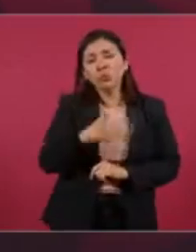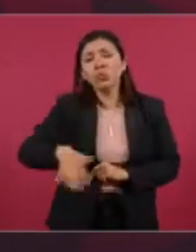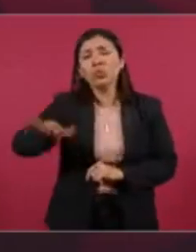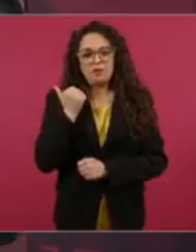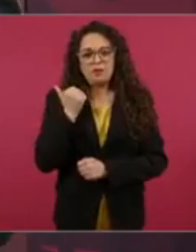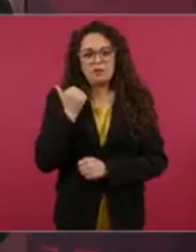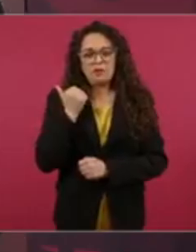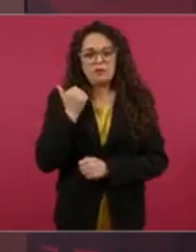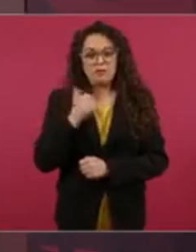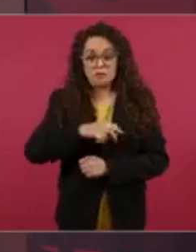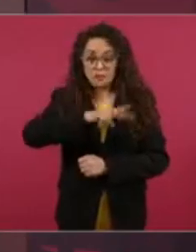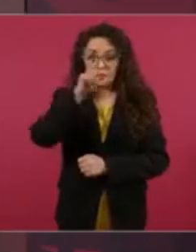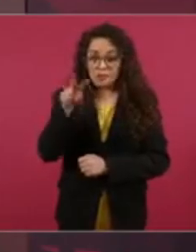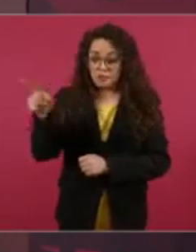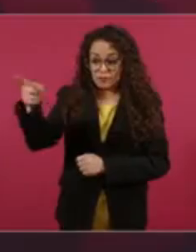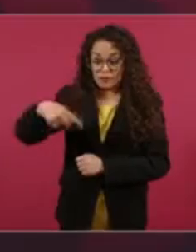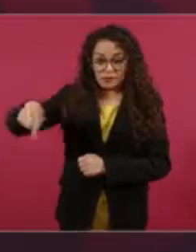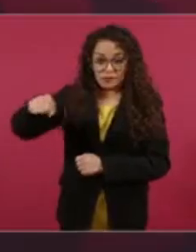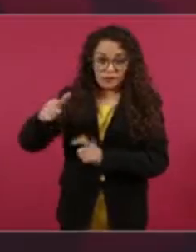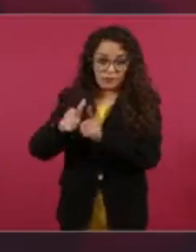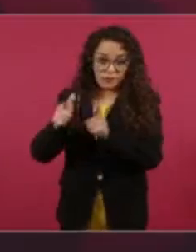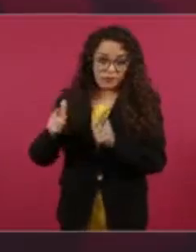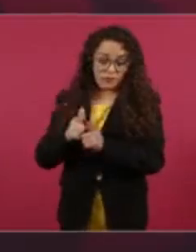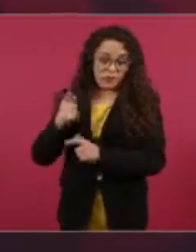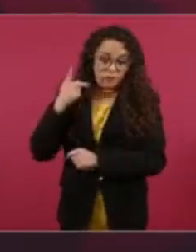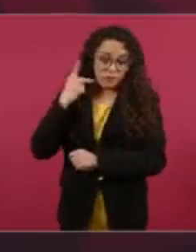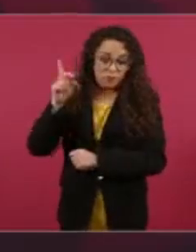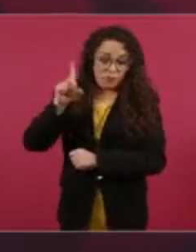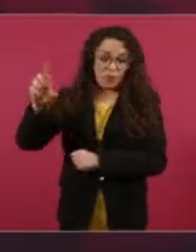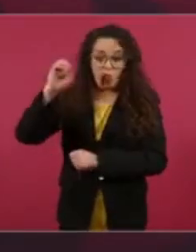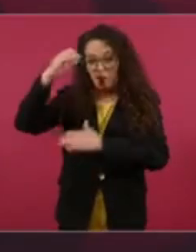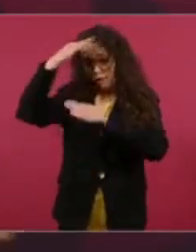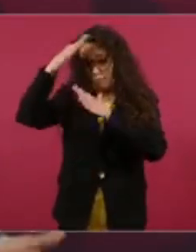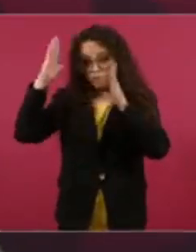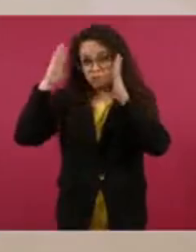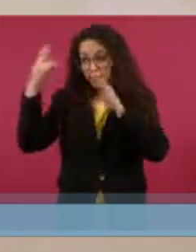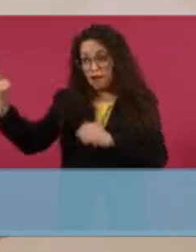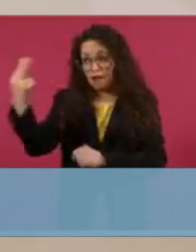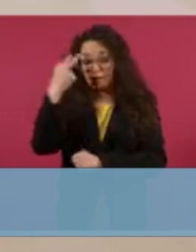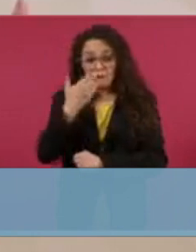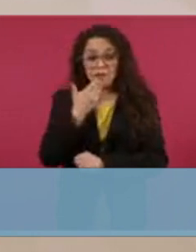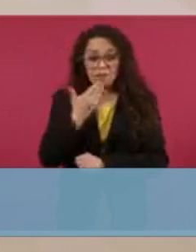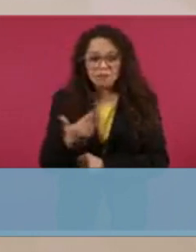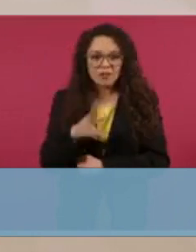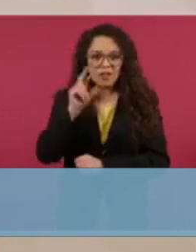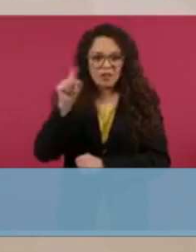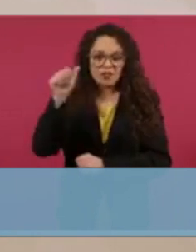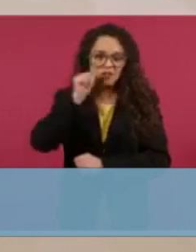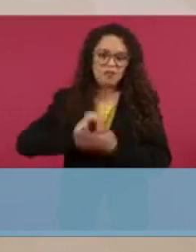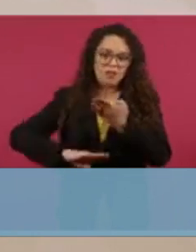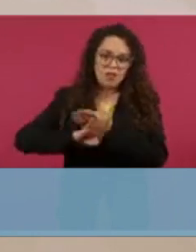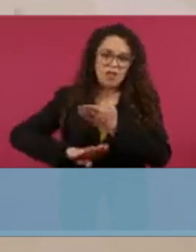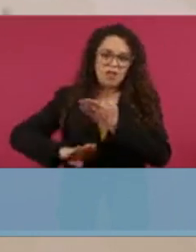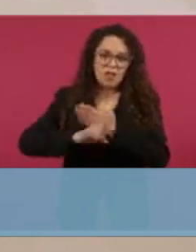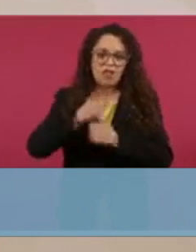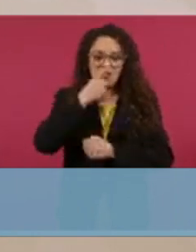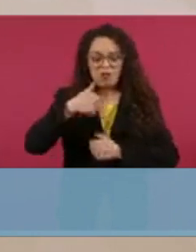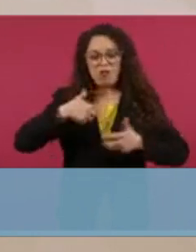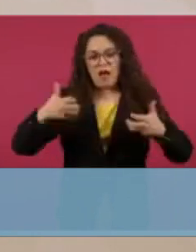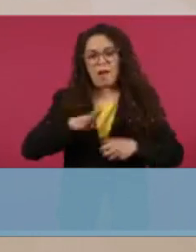ejecutivo de la Comisión Interamericana de Derechos Humanos. Y estaban muy